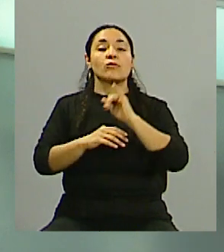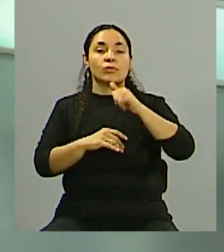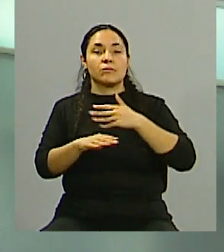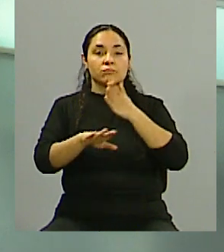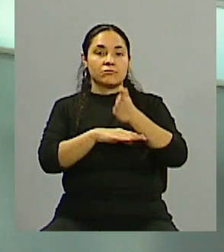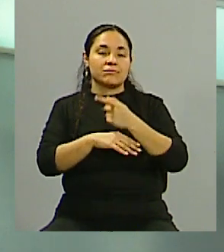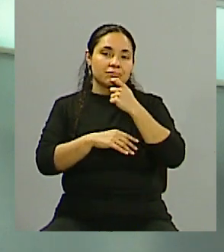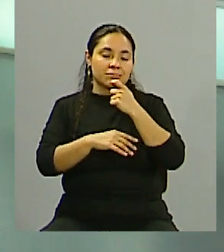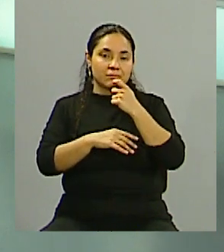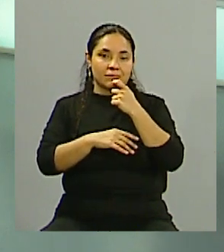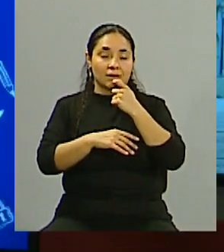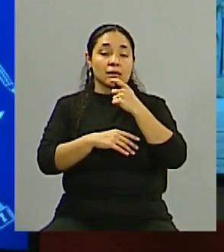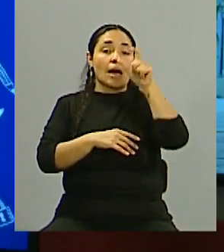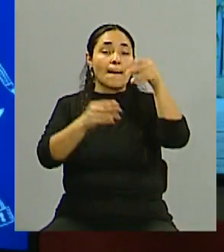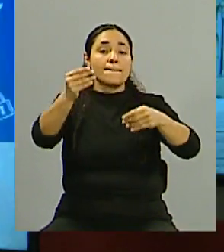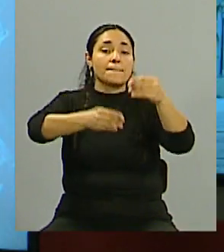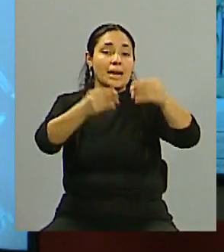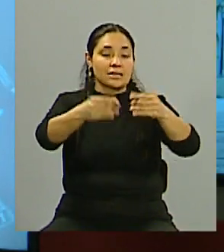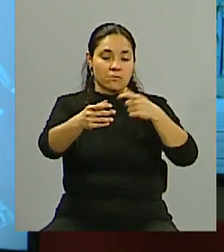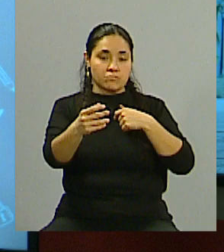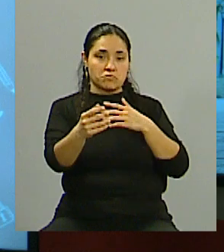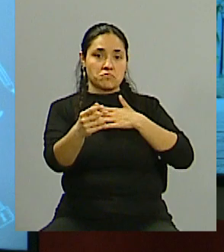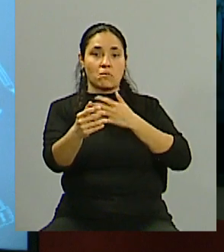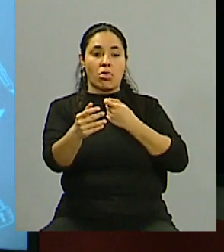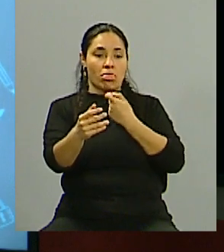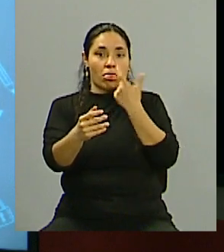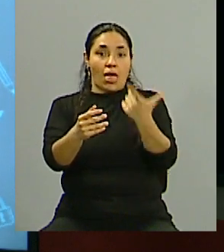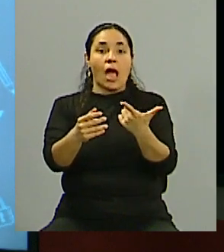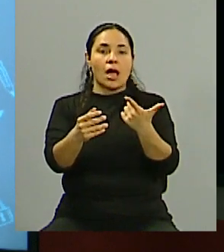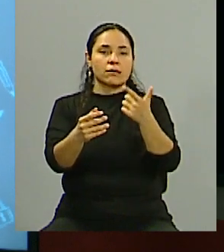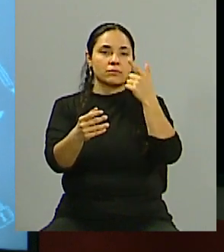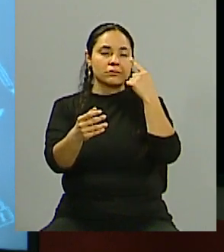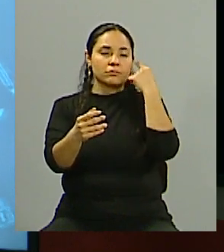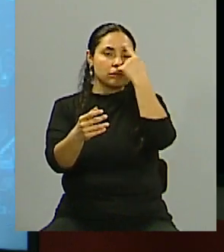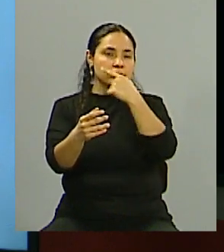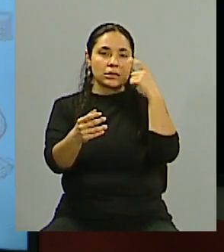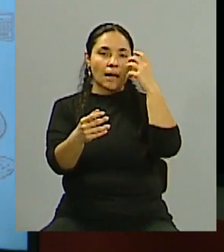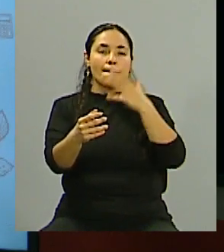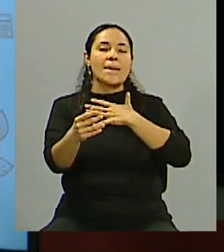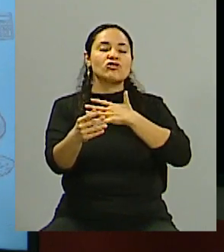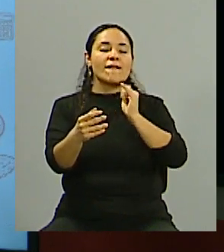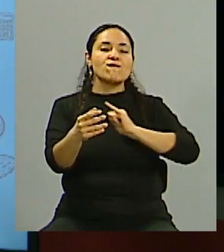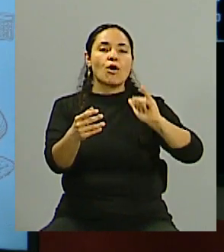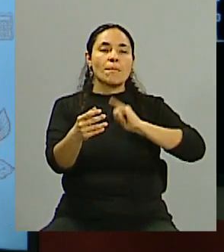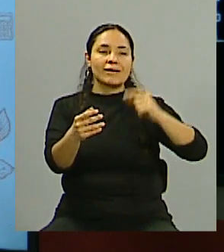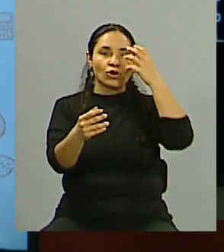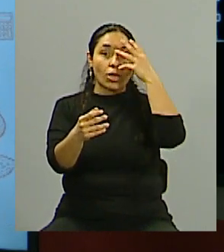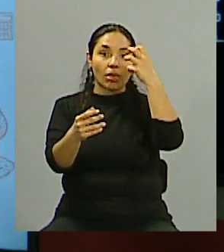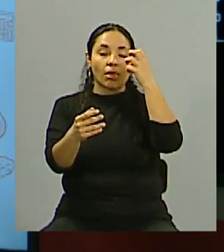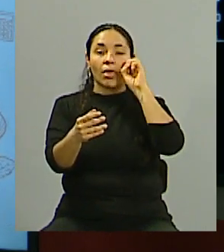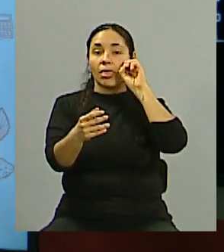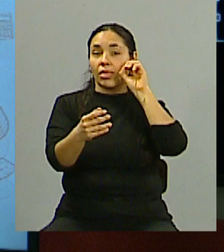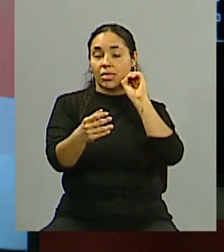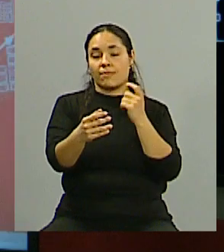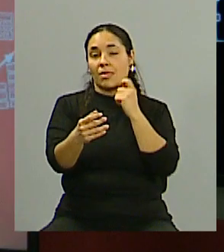información que se sumaban a estos datos biométricos, personal obviamente, a cambio